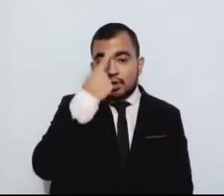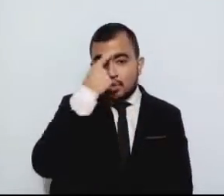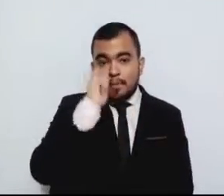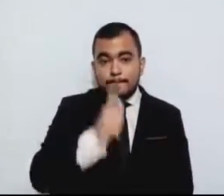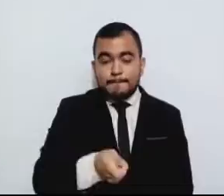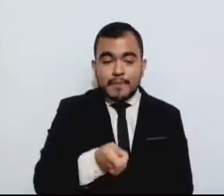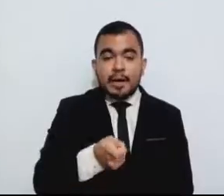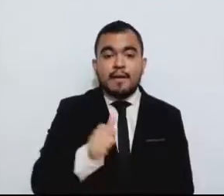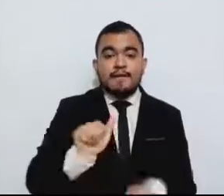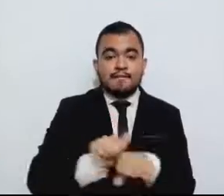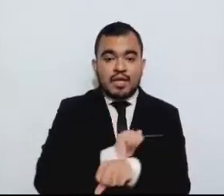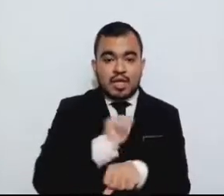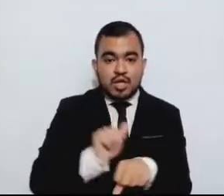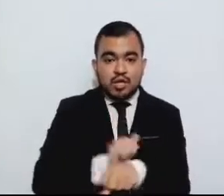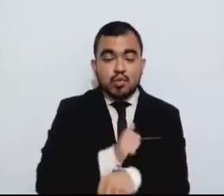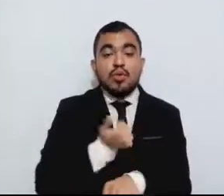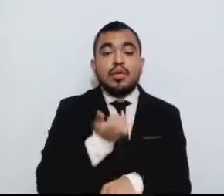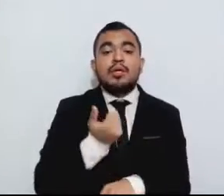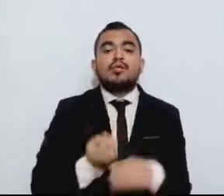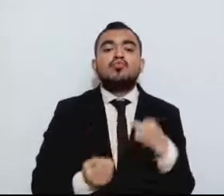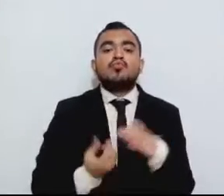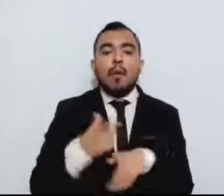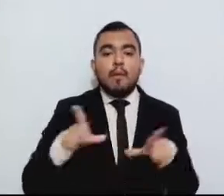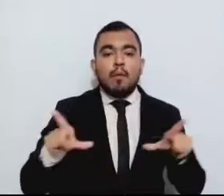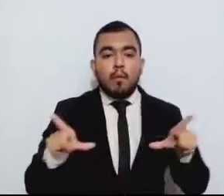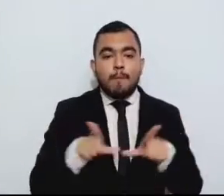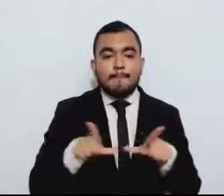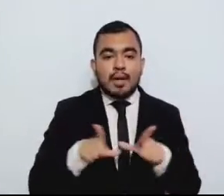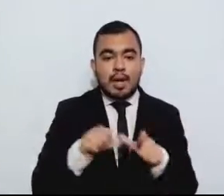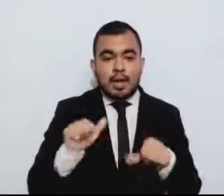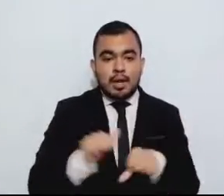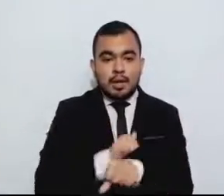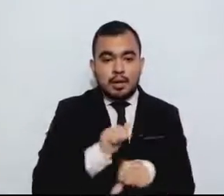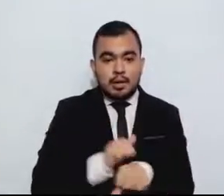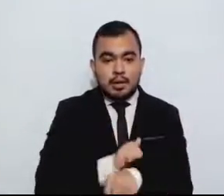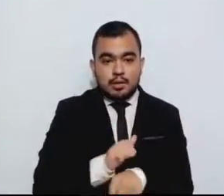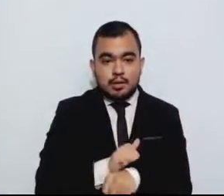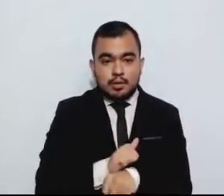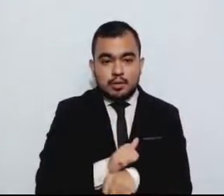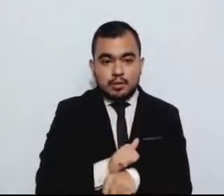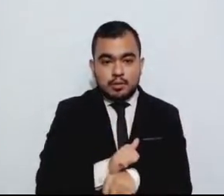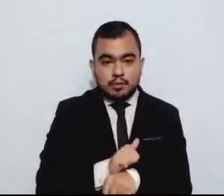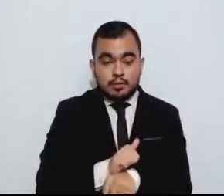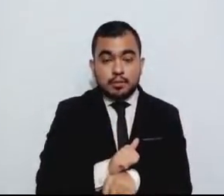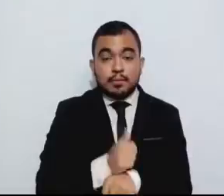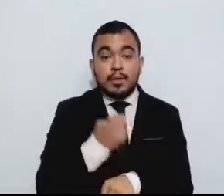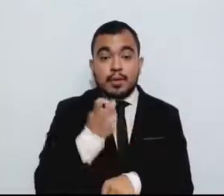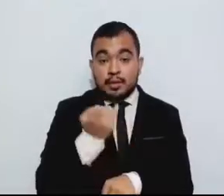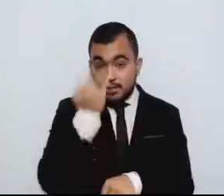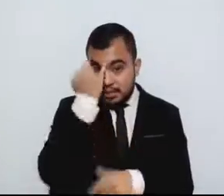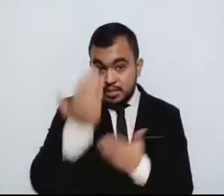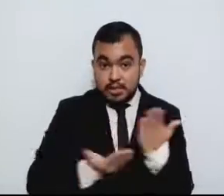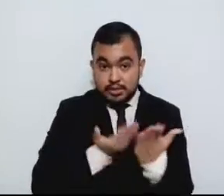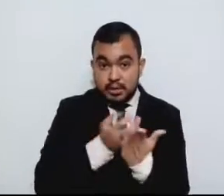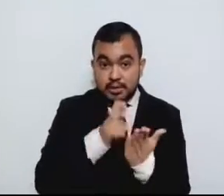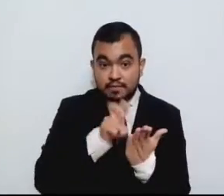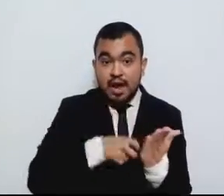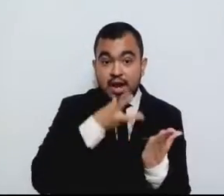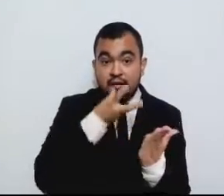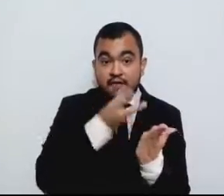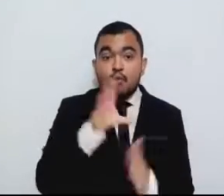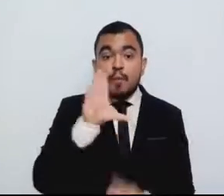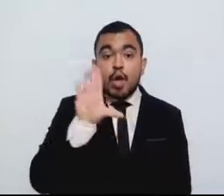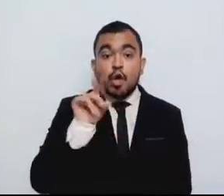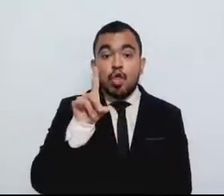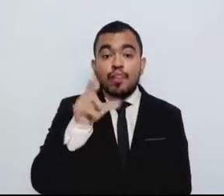expedición de nuevas placas vehiculares. La presente iniciativa de reforma al Código Financiero del Estado